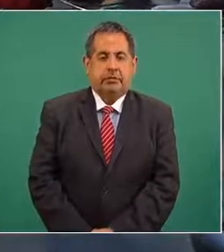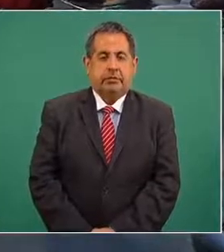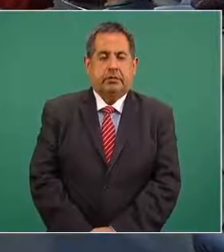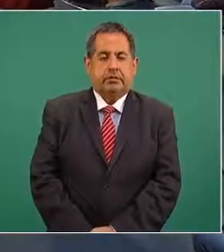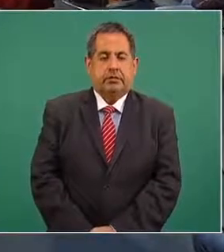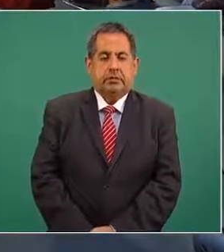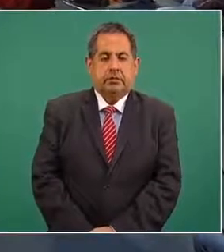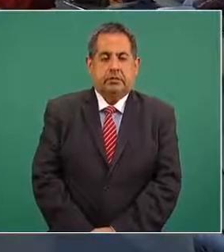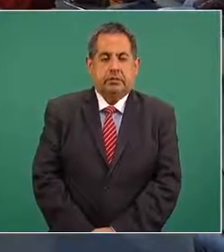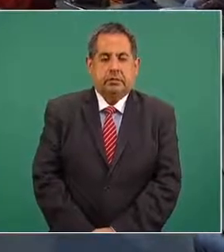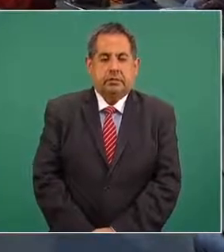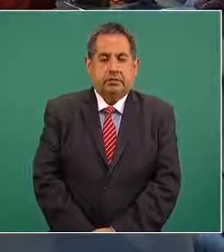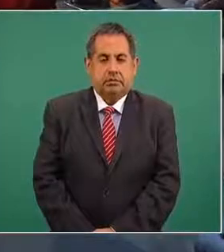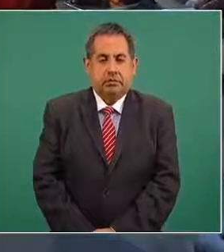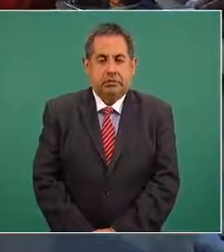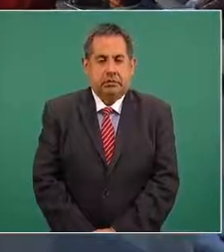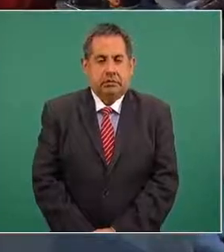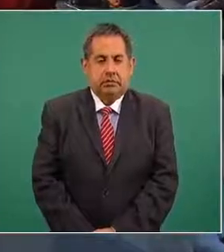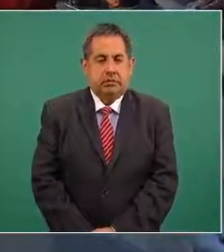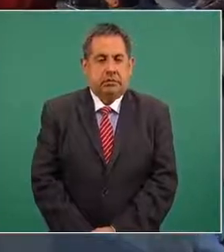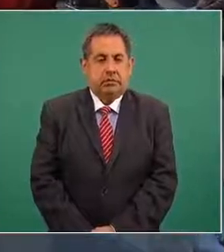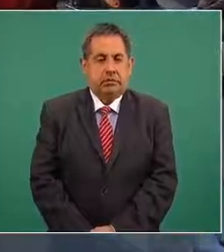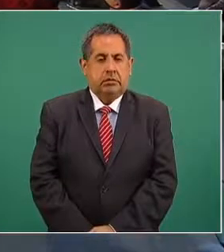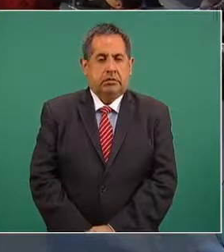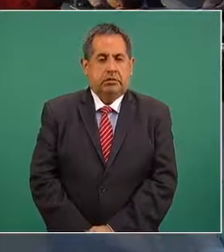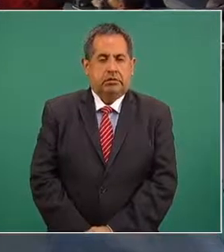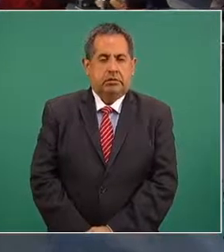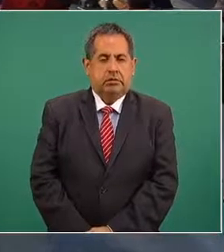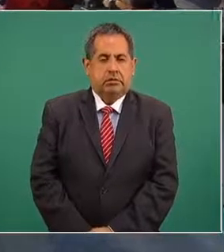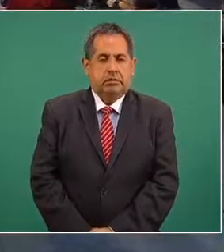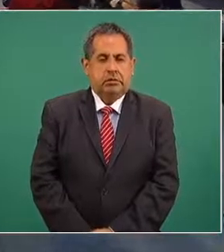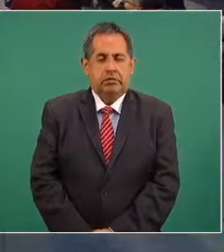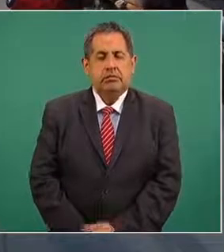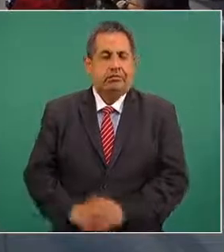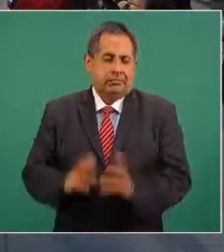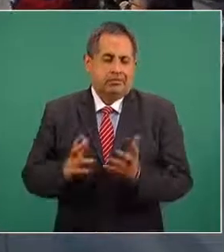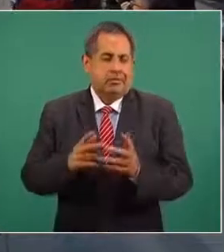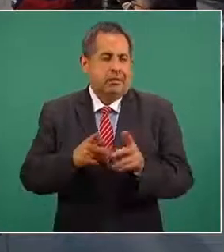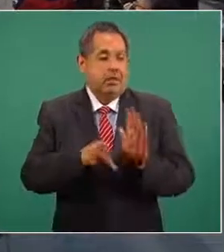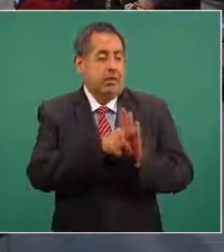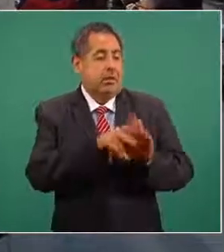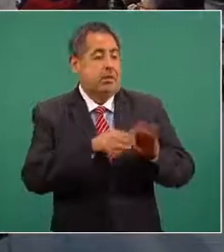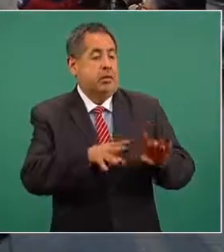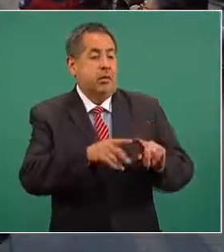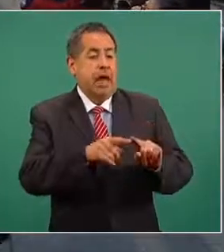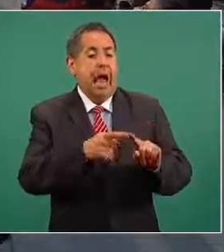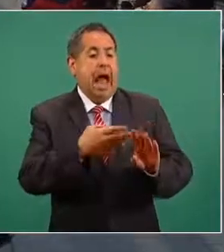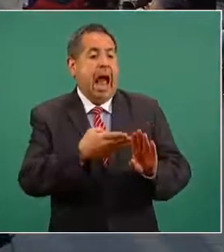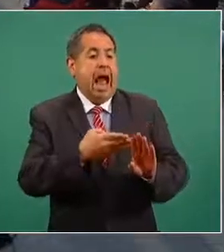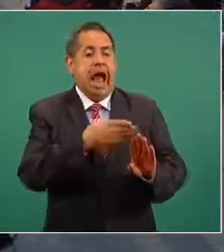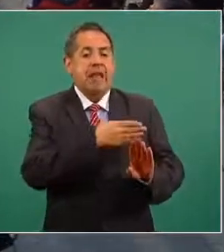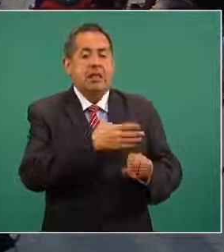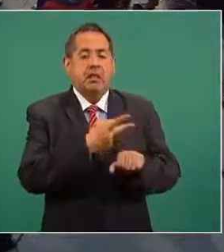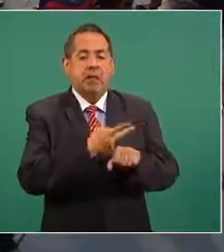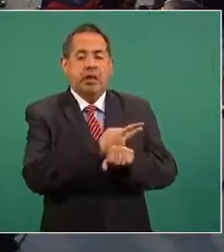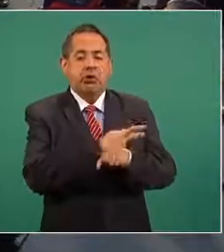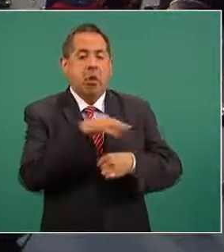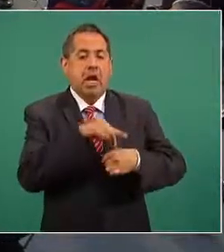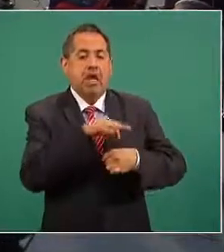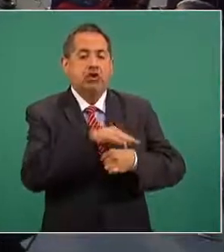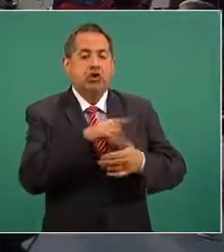¿sí no? aquí dice ya pues sí si ya aventuro